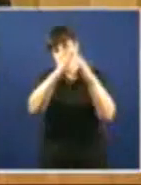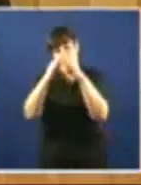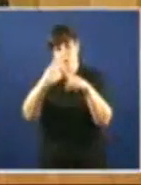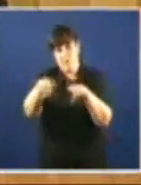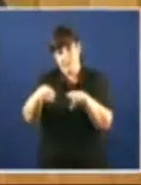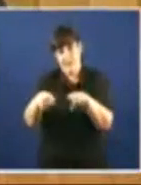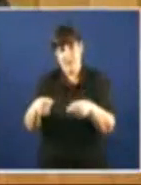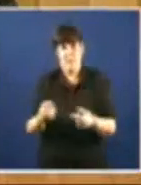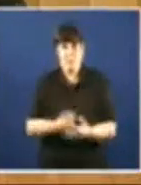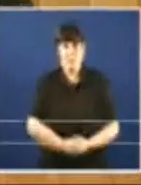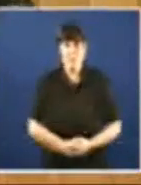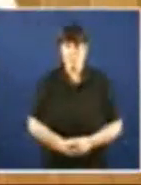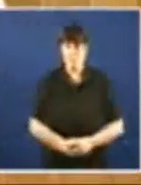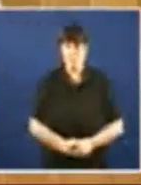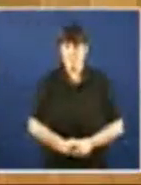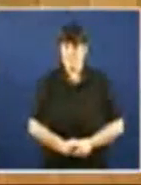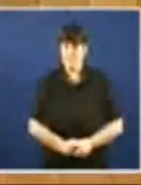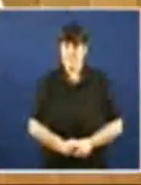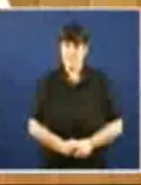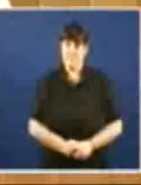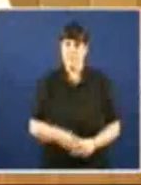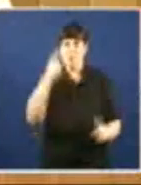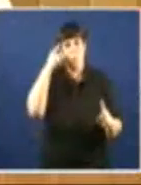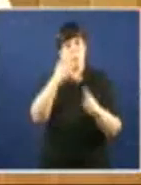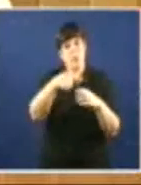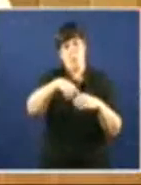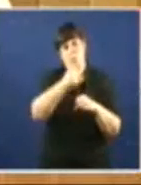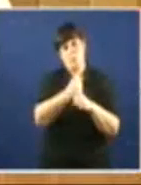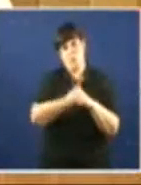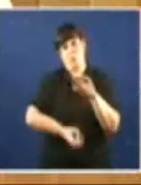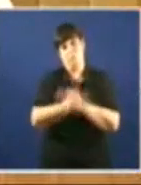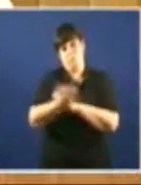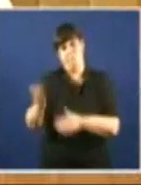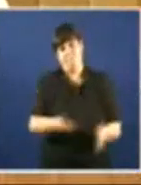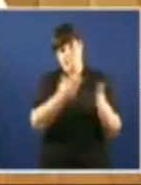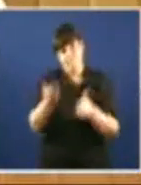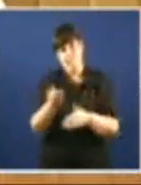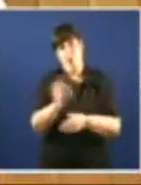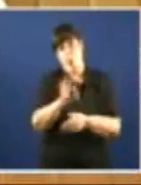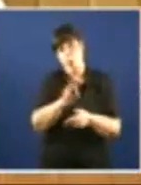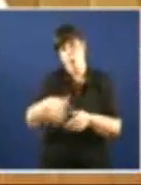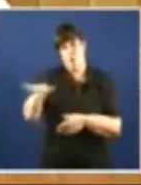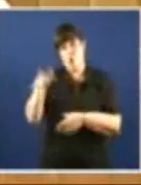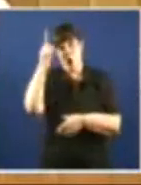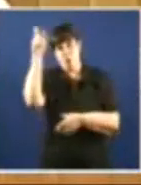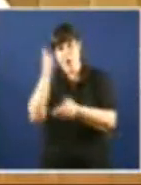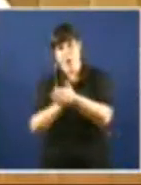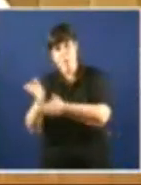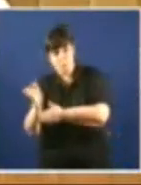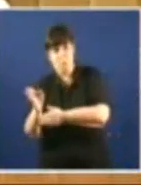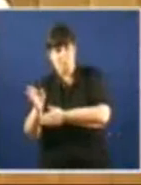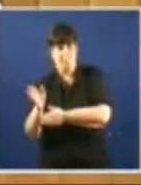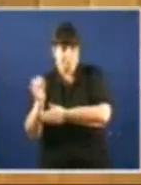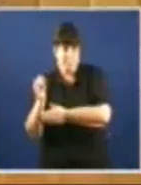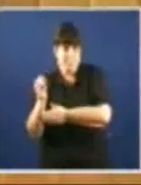Irentable Económica e socialmente Que cree máis emprego Que o modelo actual Podense fixar Poboación no rural Podense democratizar A enerxía